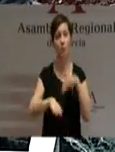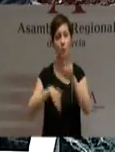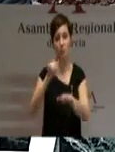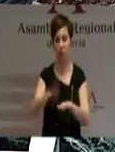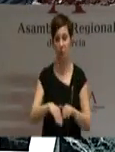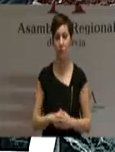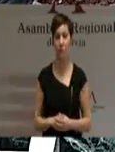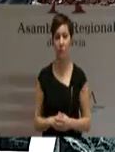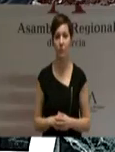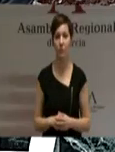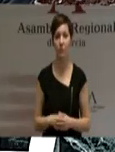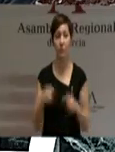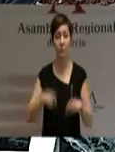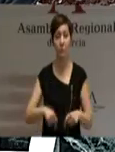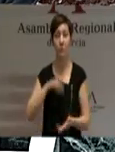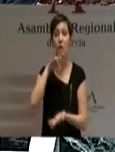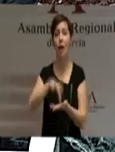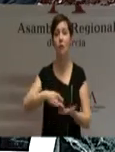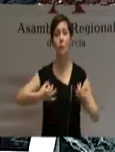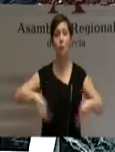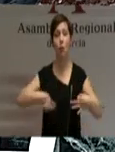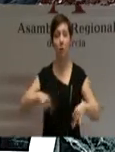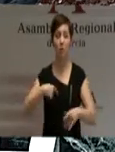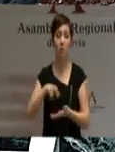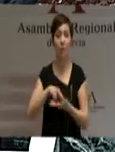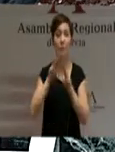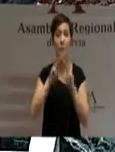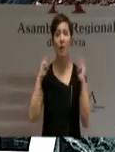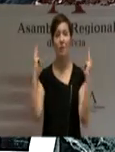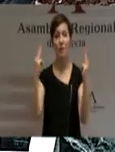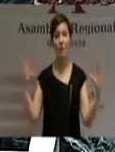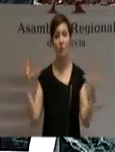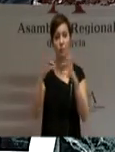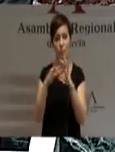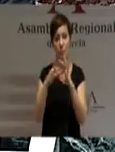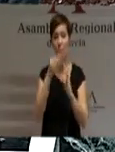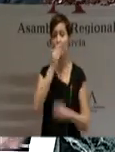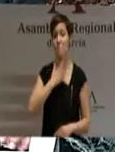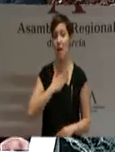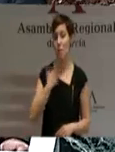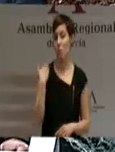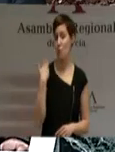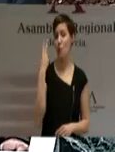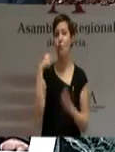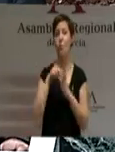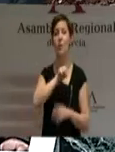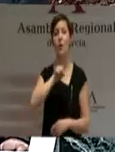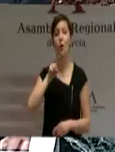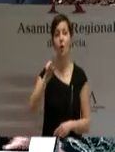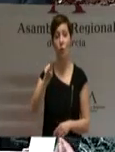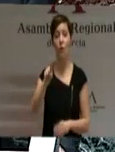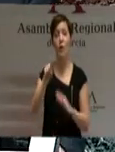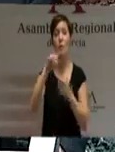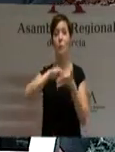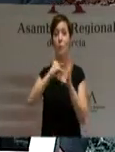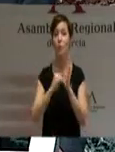como un hecho normal en un régimen parlamentario. En mayo de 2011, el proyecto del Partido Popular